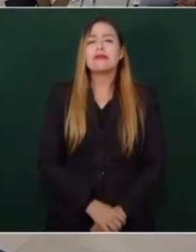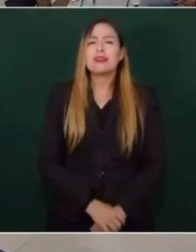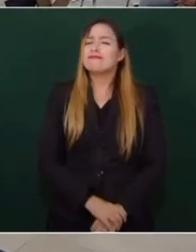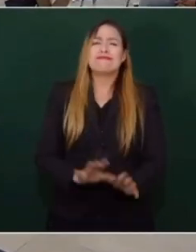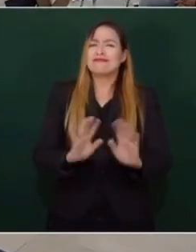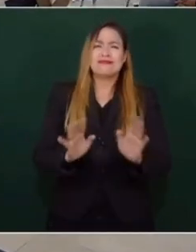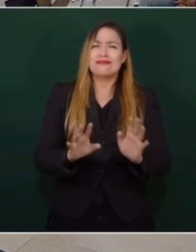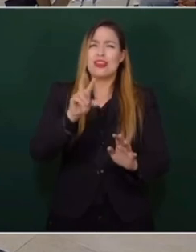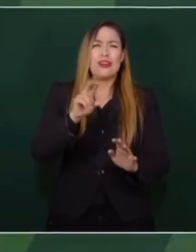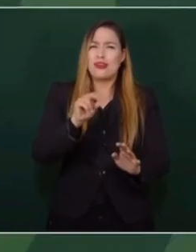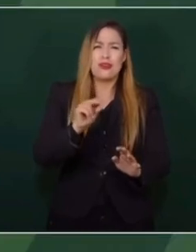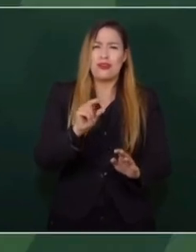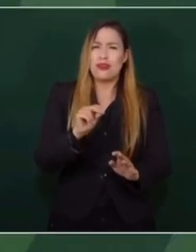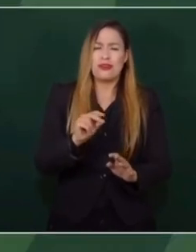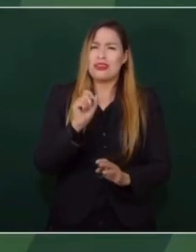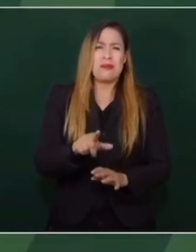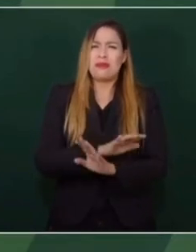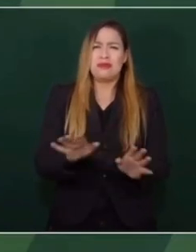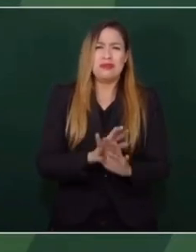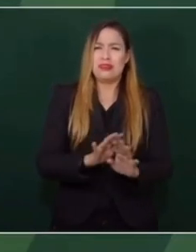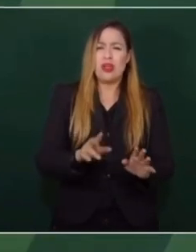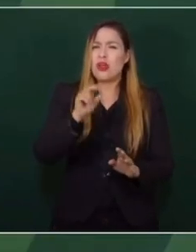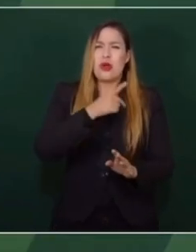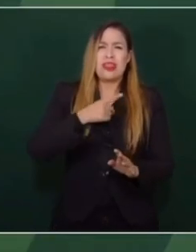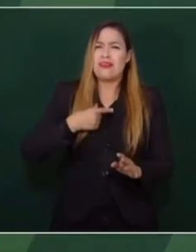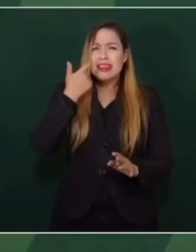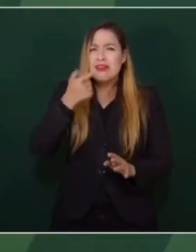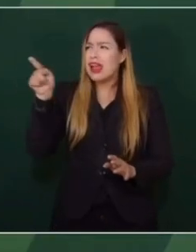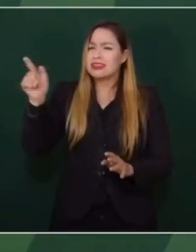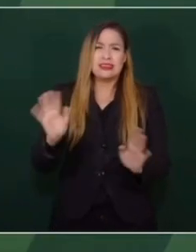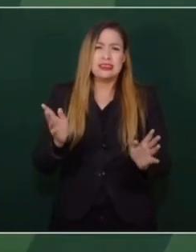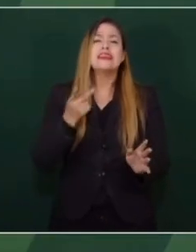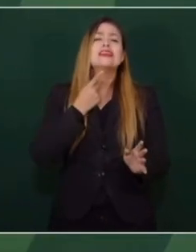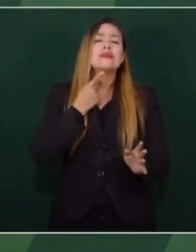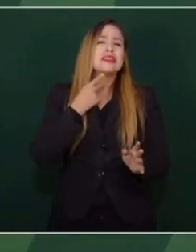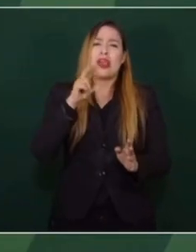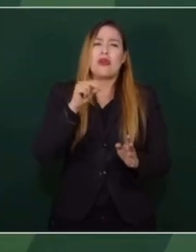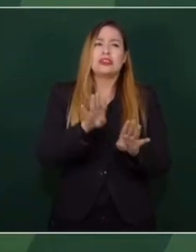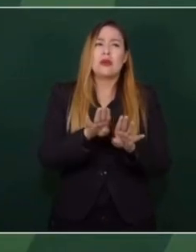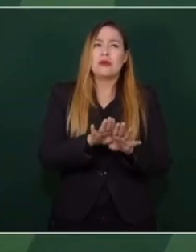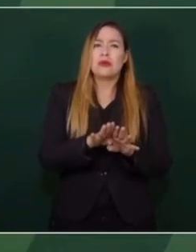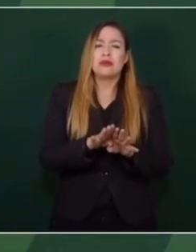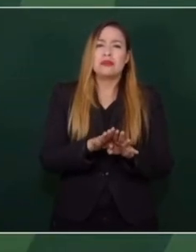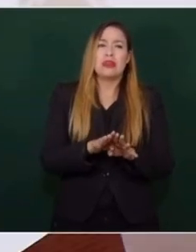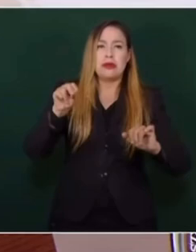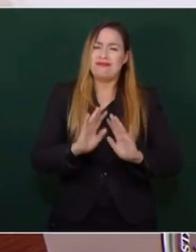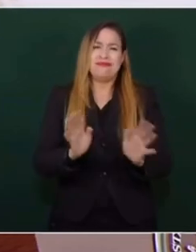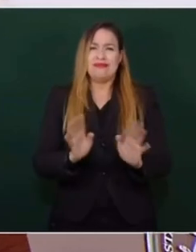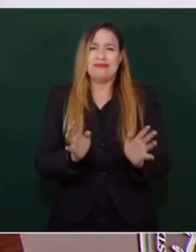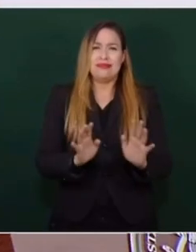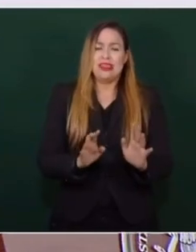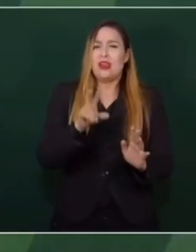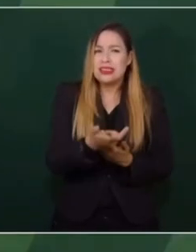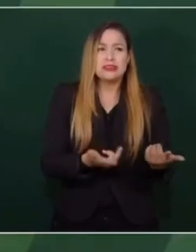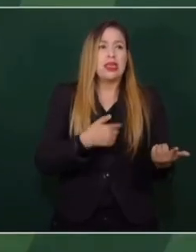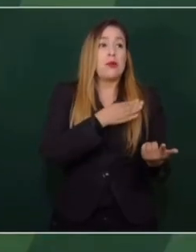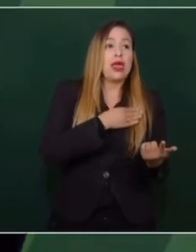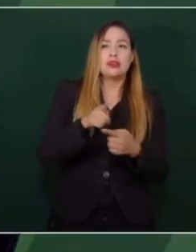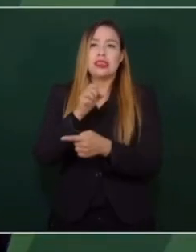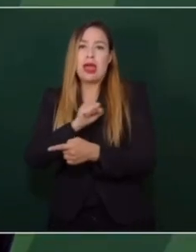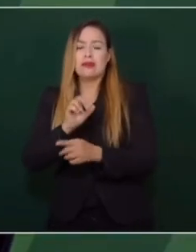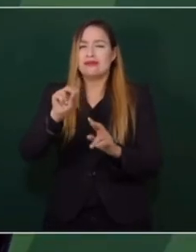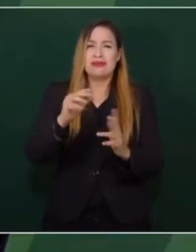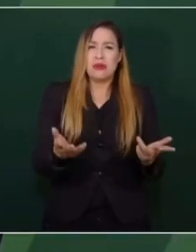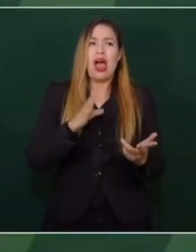No, tampoco. Tampoco, tampoco, tampoco. No hay que verlo así. La política no es maniquea. No es de negro y blanco. No es de buenos y malos. Son